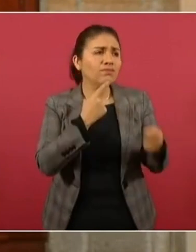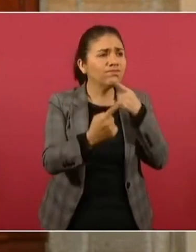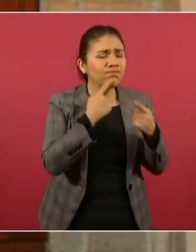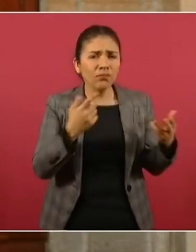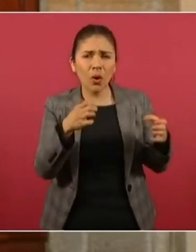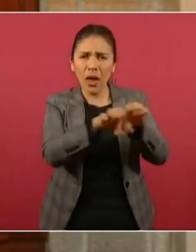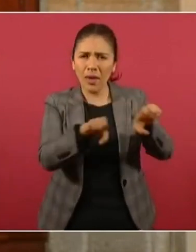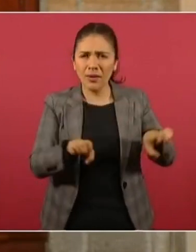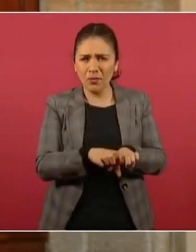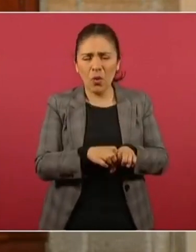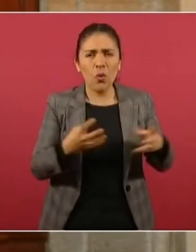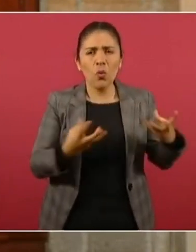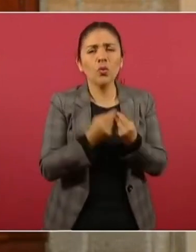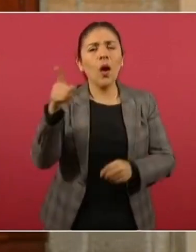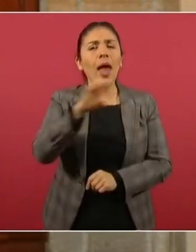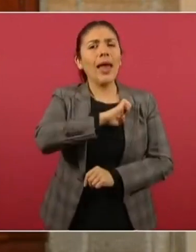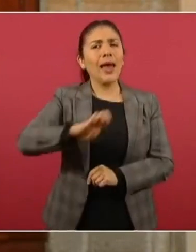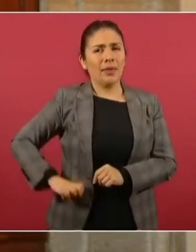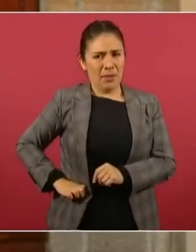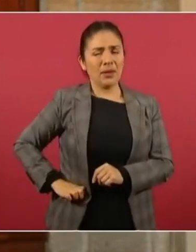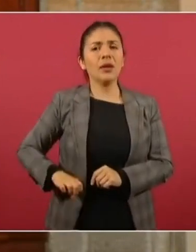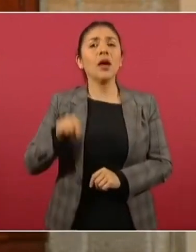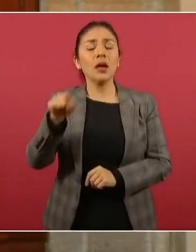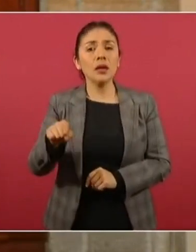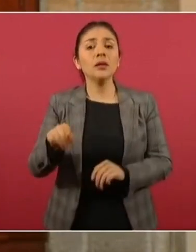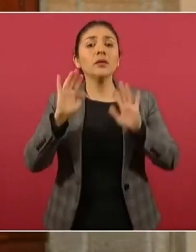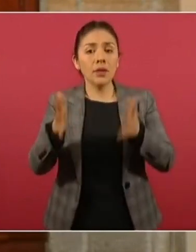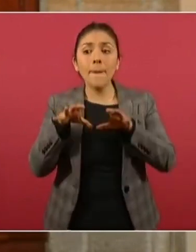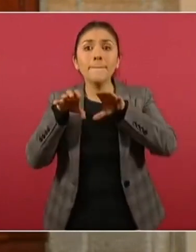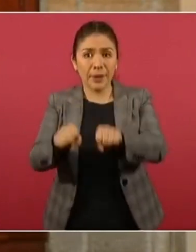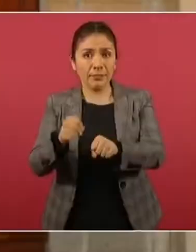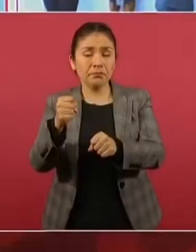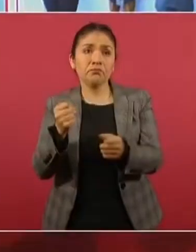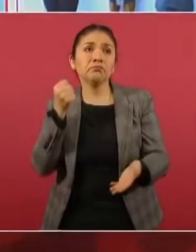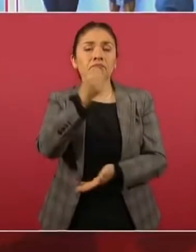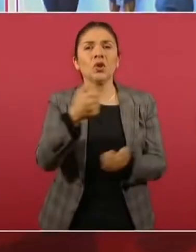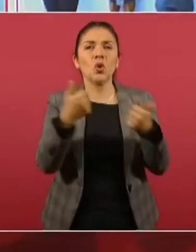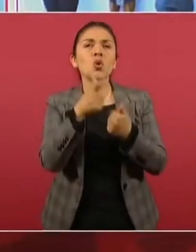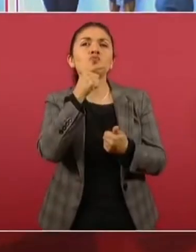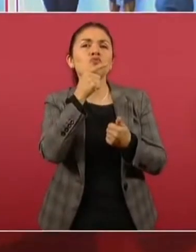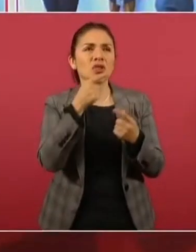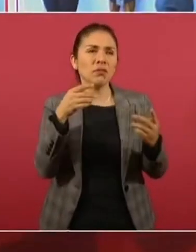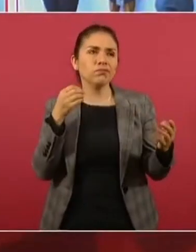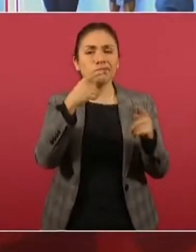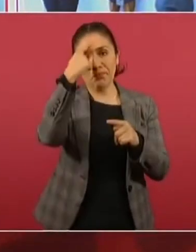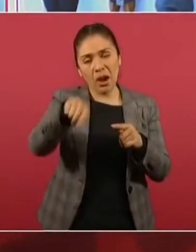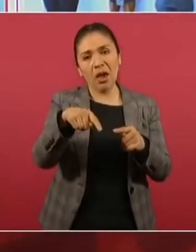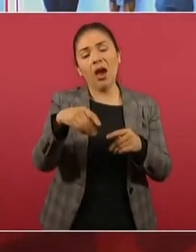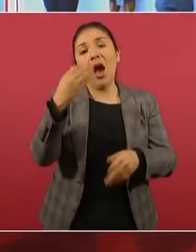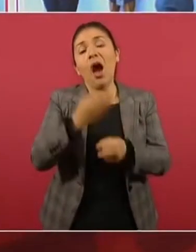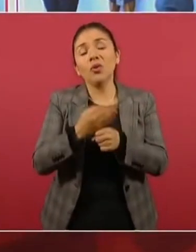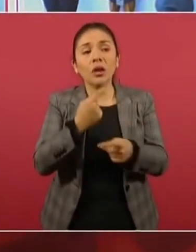en el municipio de Catepec de Morelos. Ya está detenido, fue presentado a las autoridades competentes y se espera su